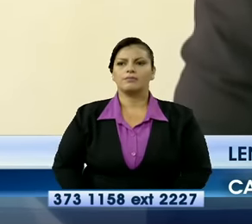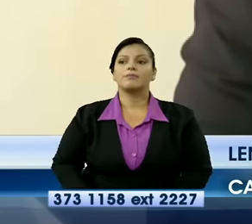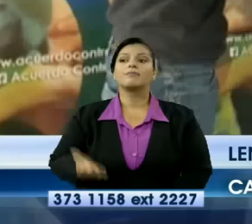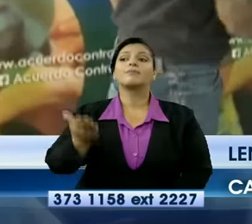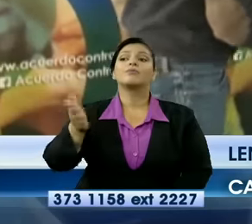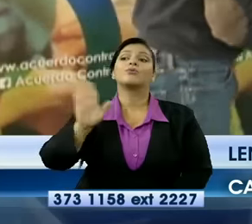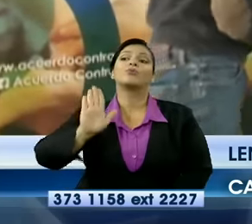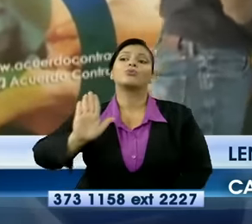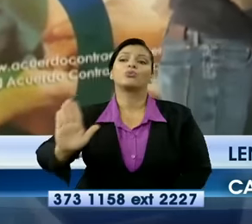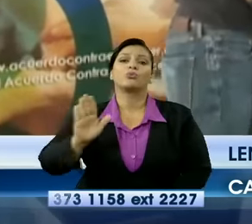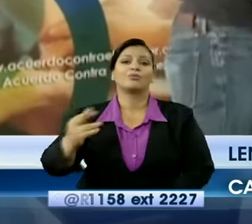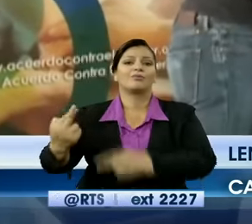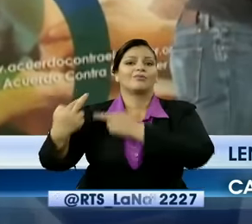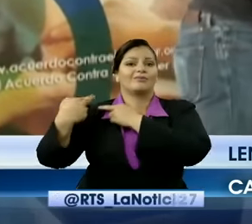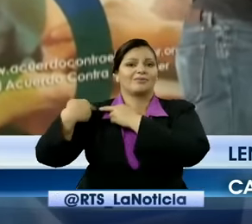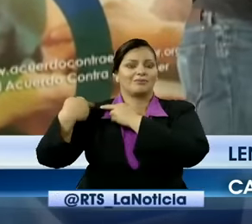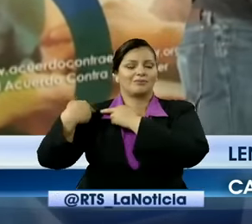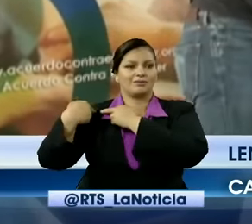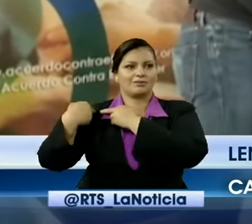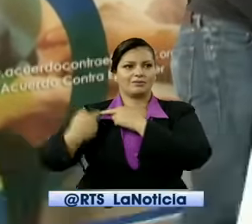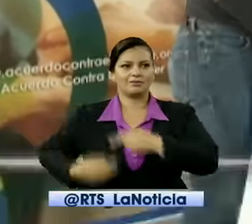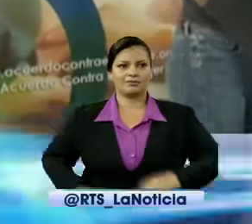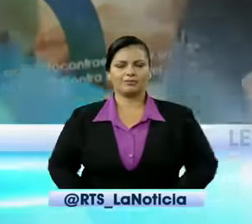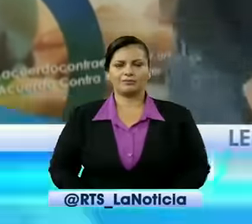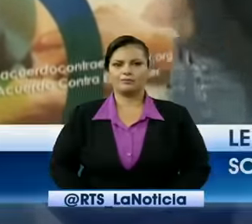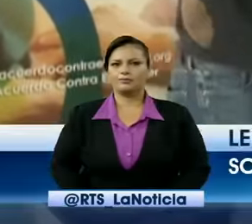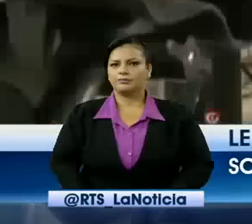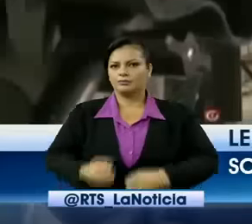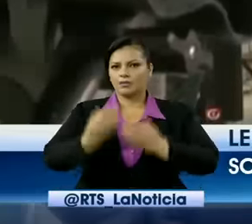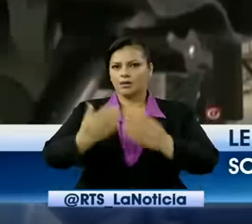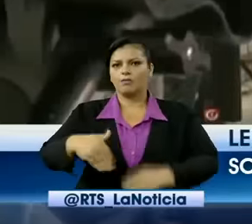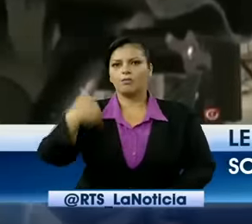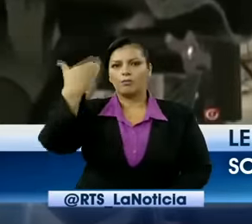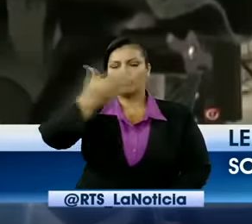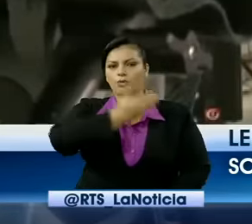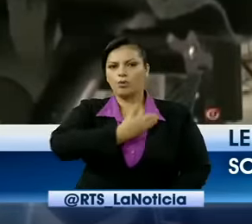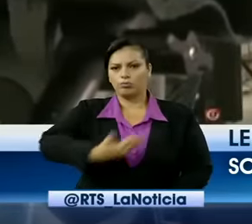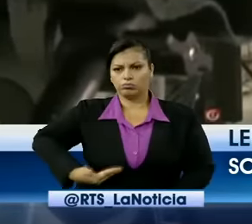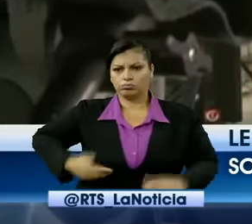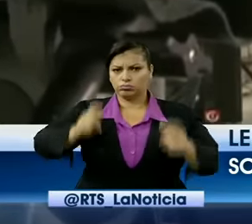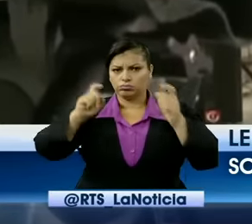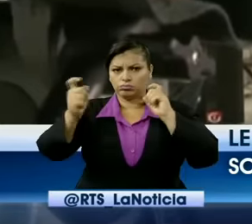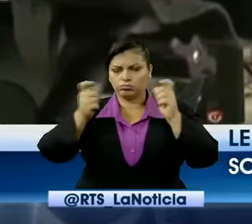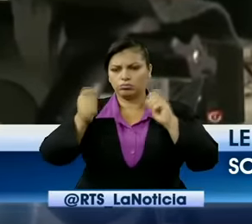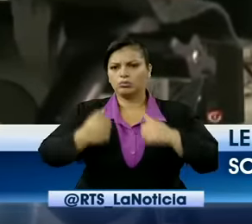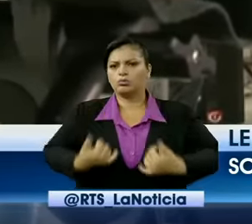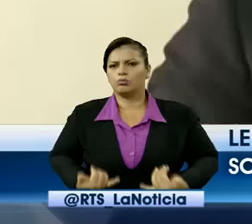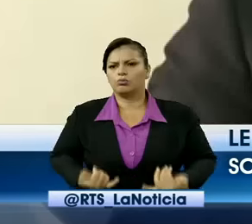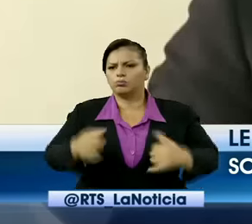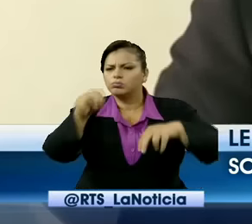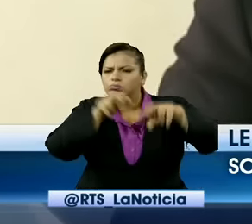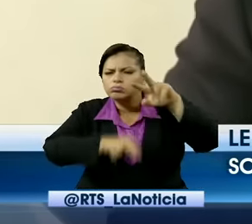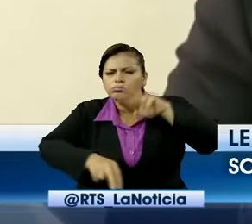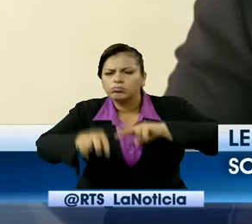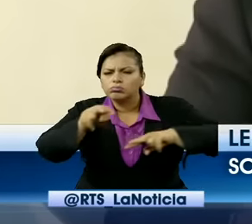tarea. El candidato oficialista insistió en que en el próximo gobierno hará una cirugía mayor contra la corrupción. No únicamente de propio